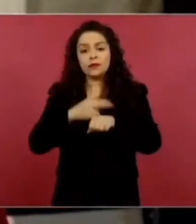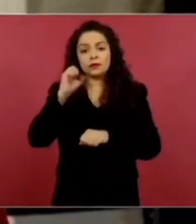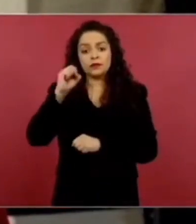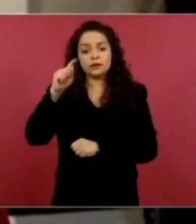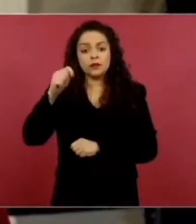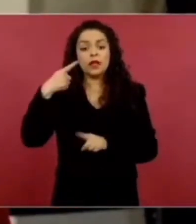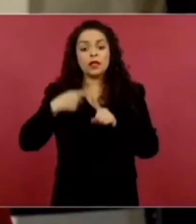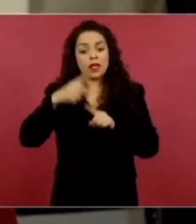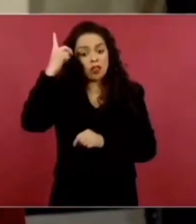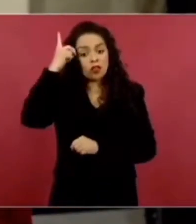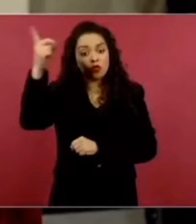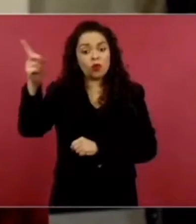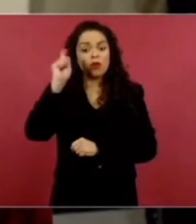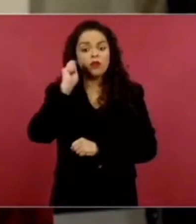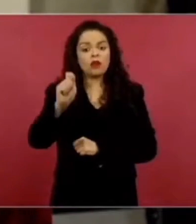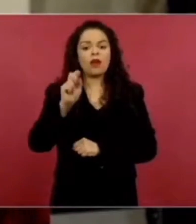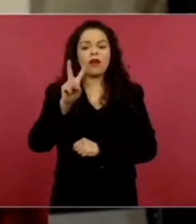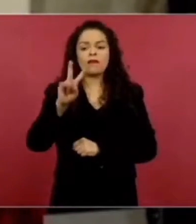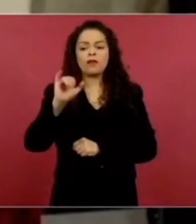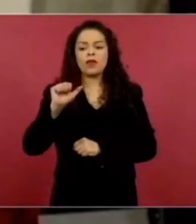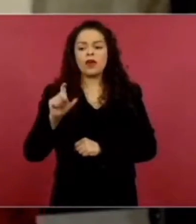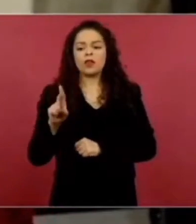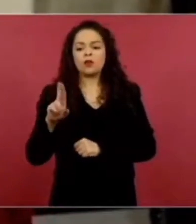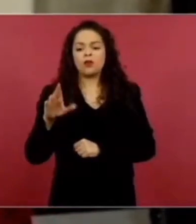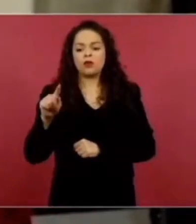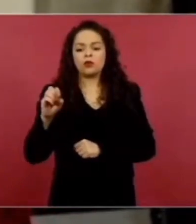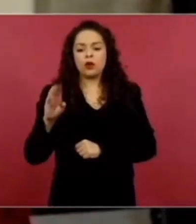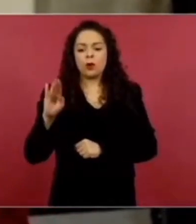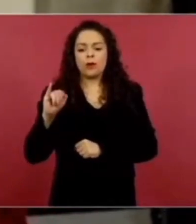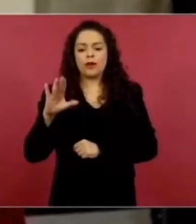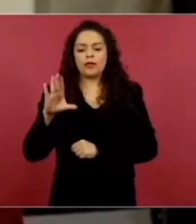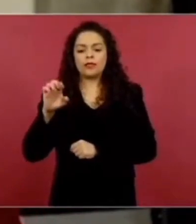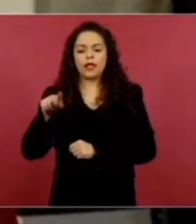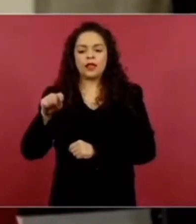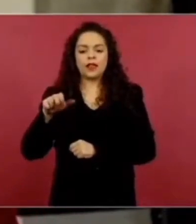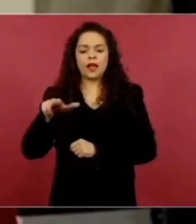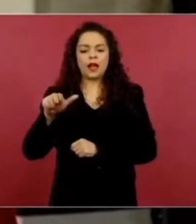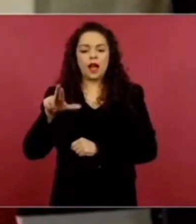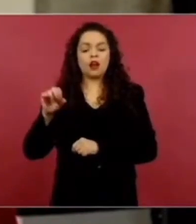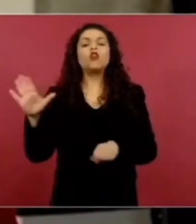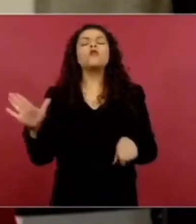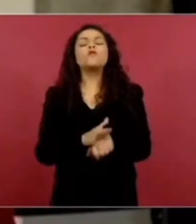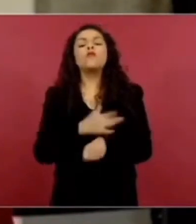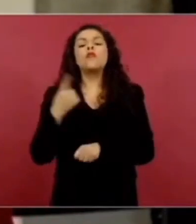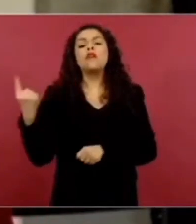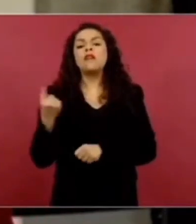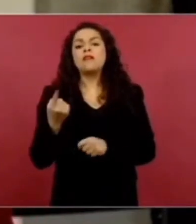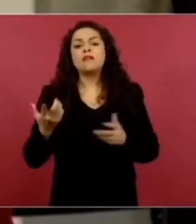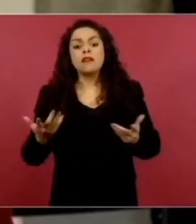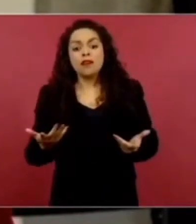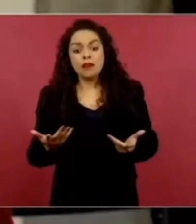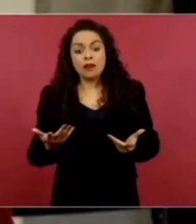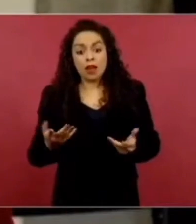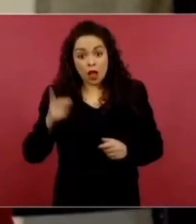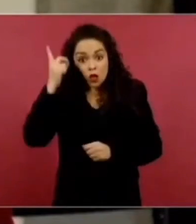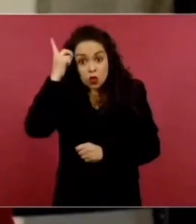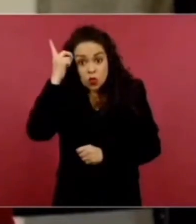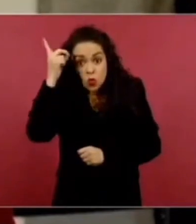del viaducto y por qué el dueño del viaducto bicentenario